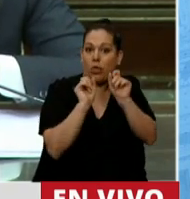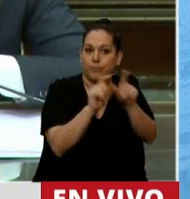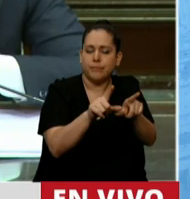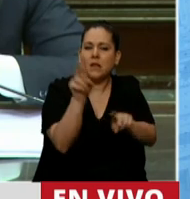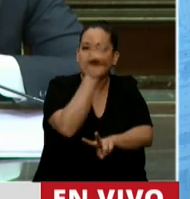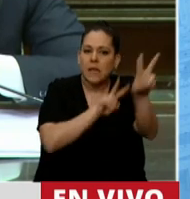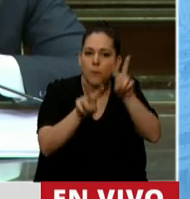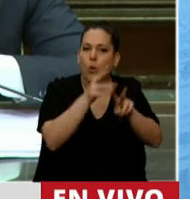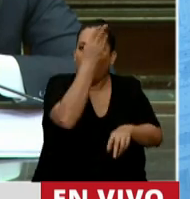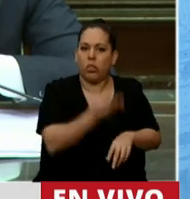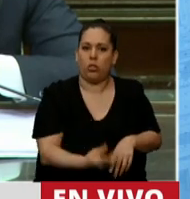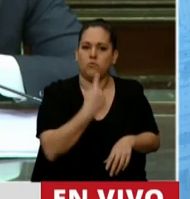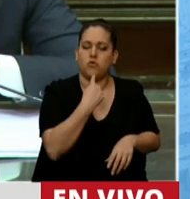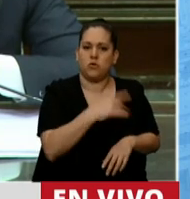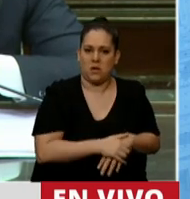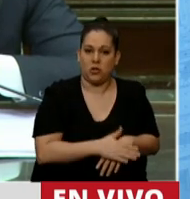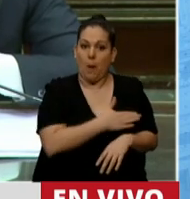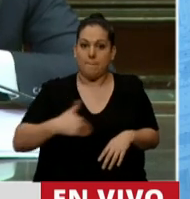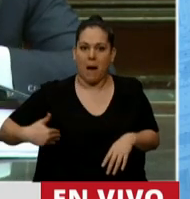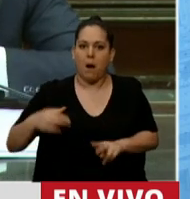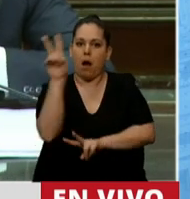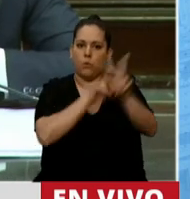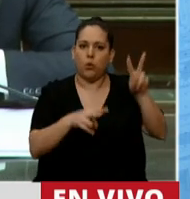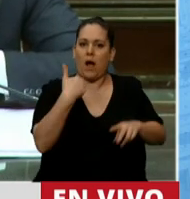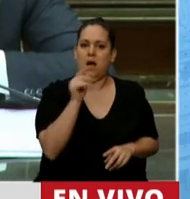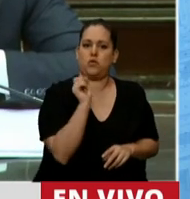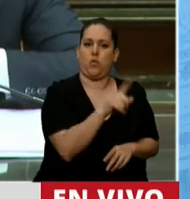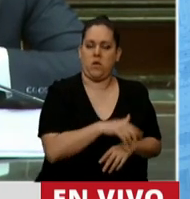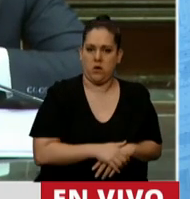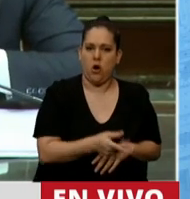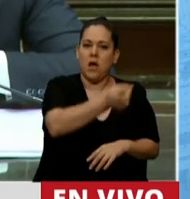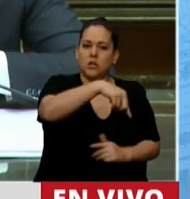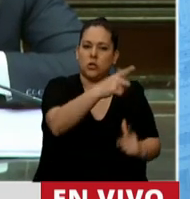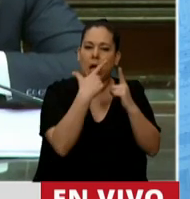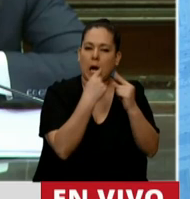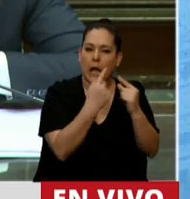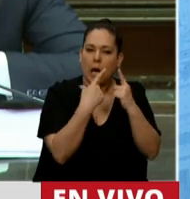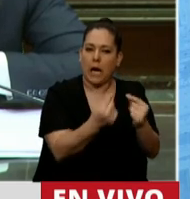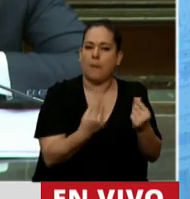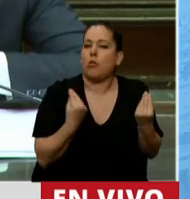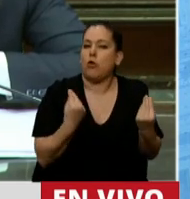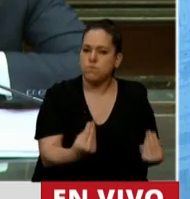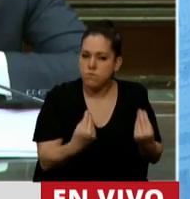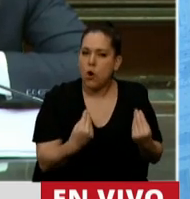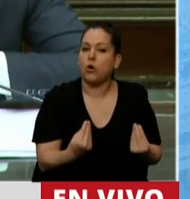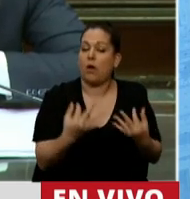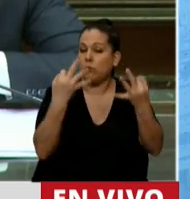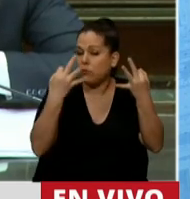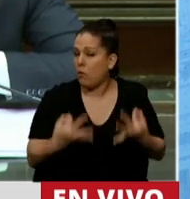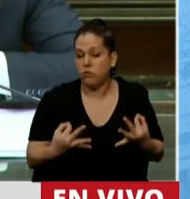a Facundo, una madre que busca a su hijo. Están reclamando porque justamente